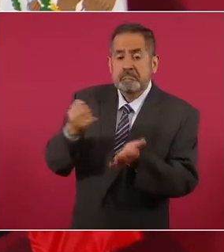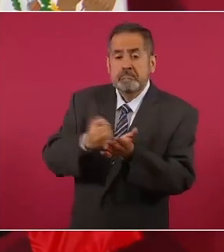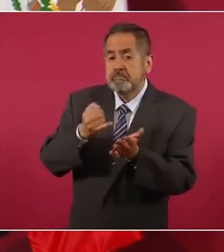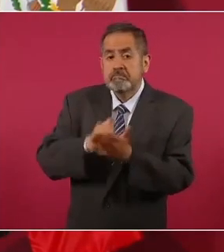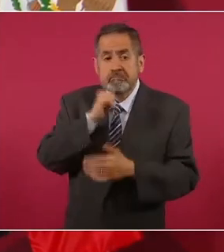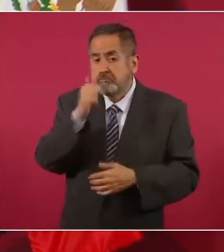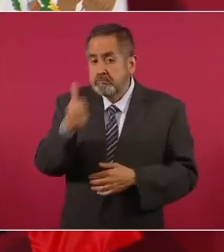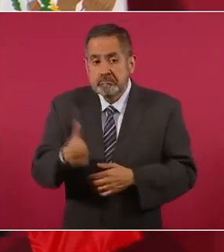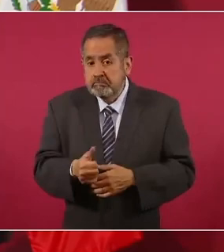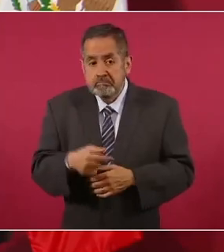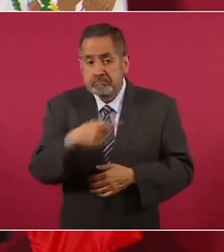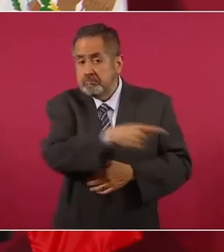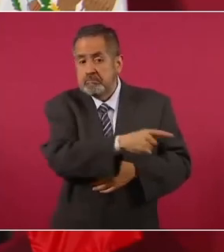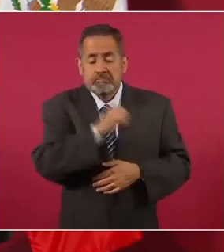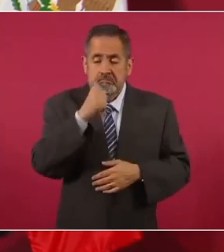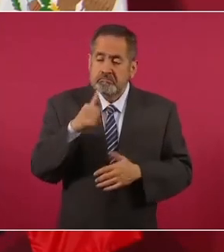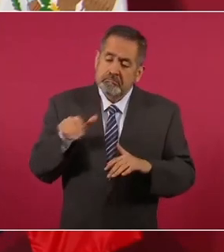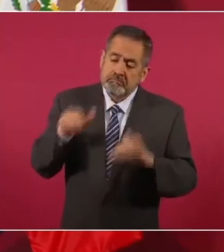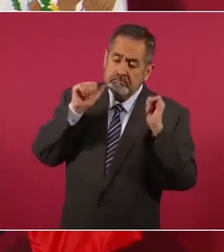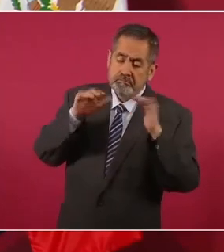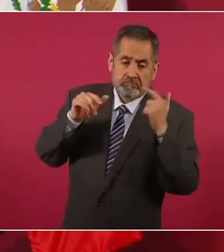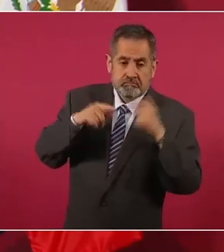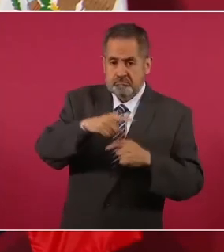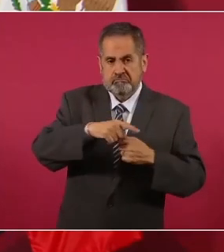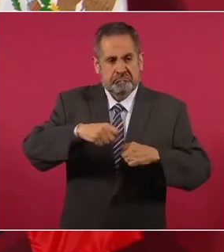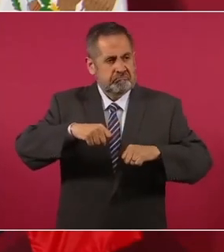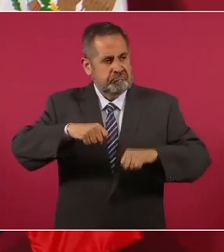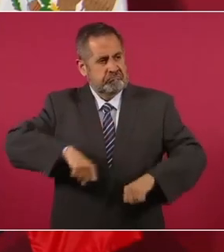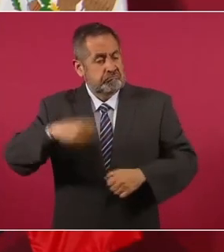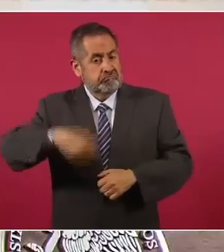los machuchones,